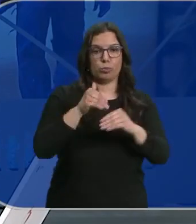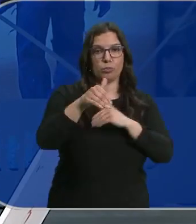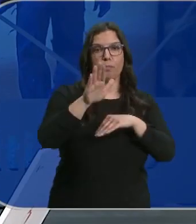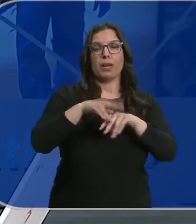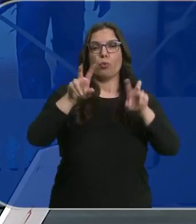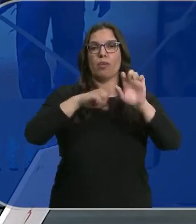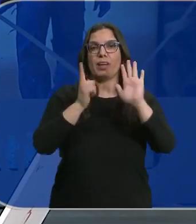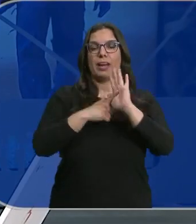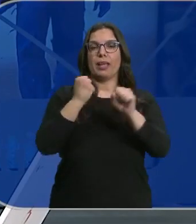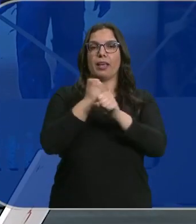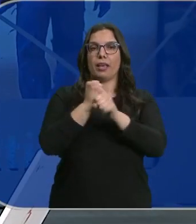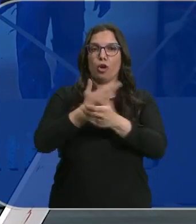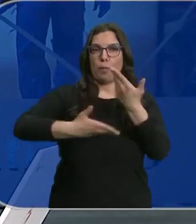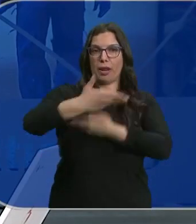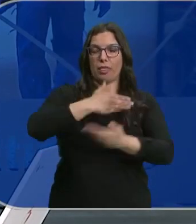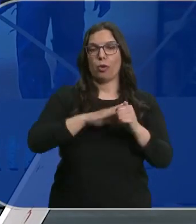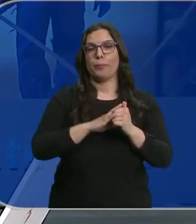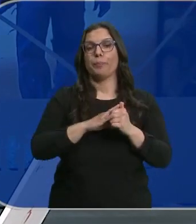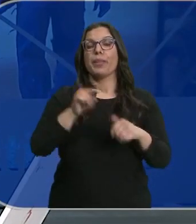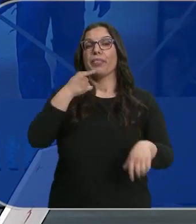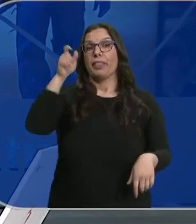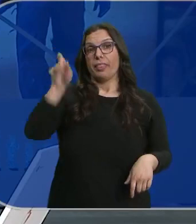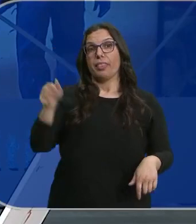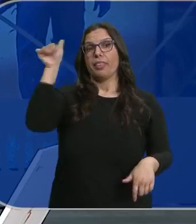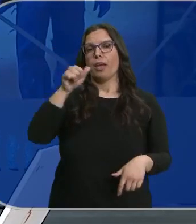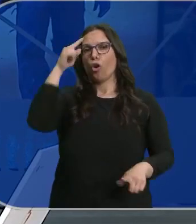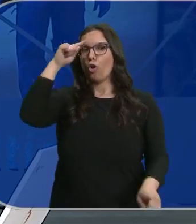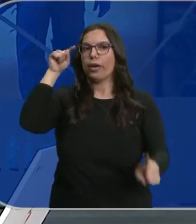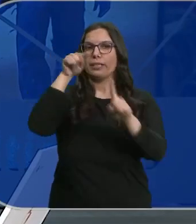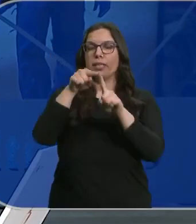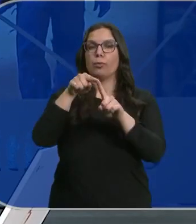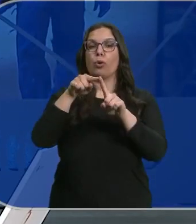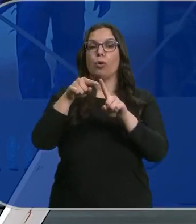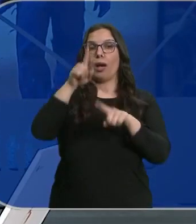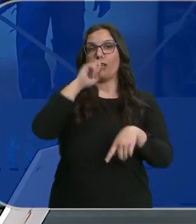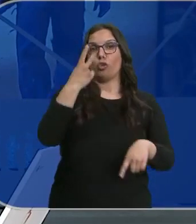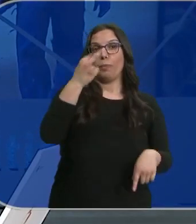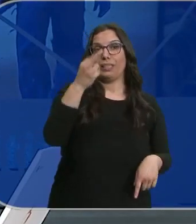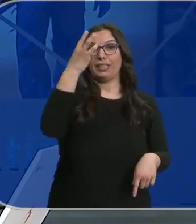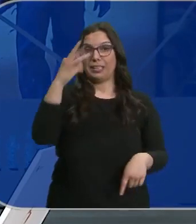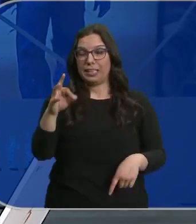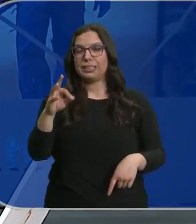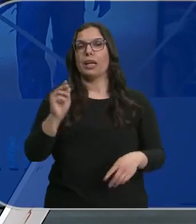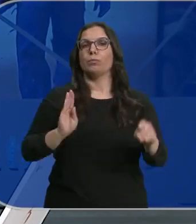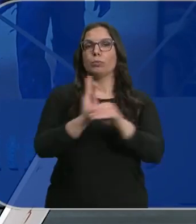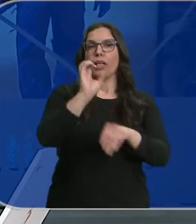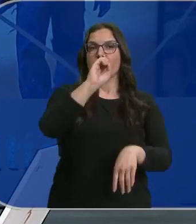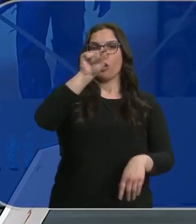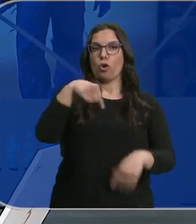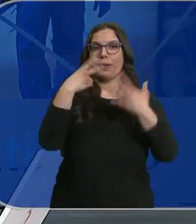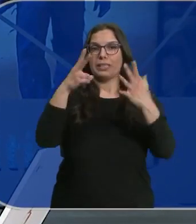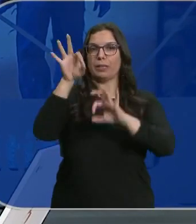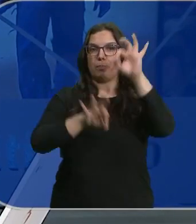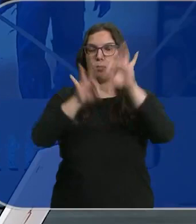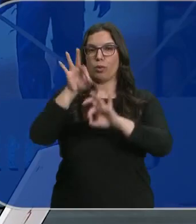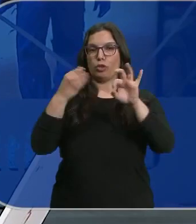a la nueva ley de cooperación. Anton Leys considera que se alcanzará el objetivo de destinar en 2030 el 0,7% de la